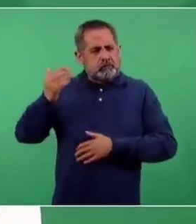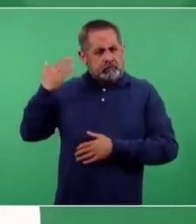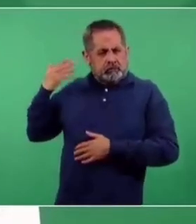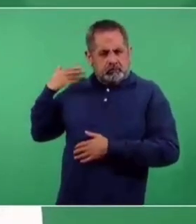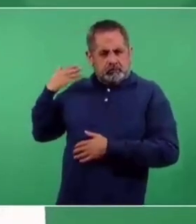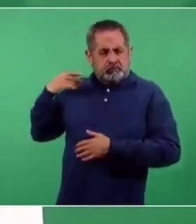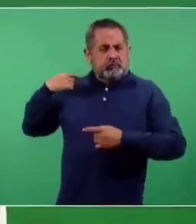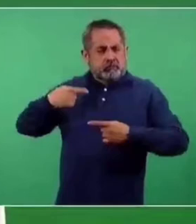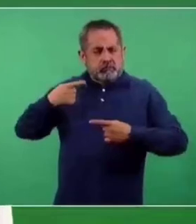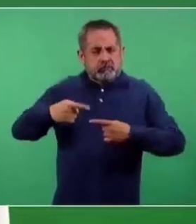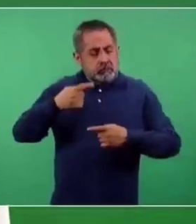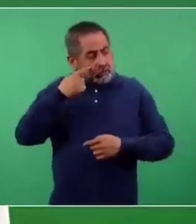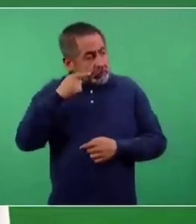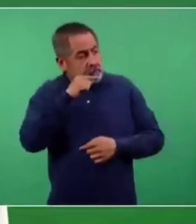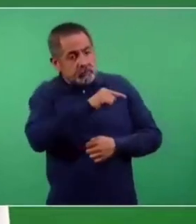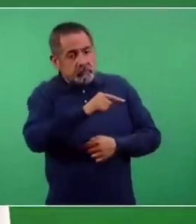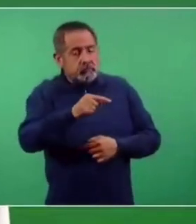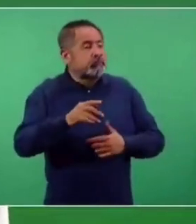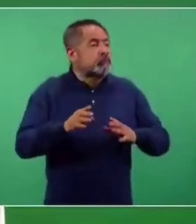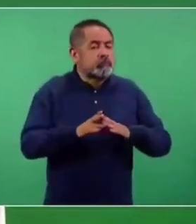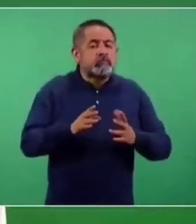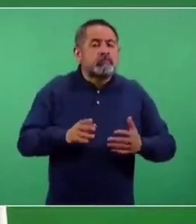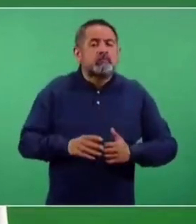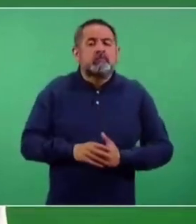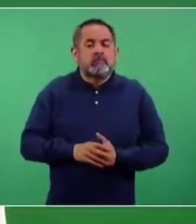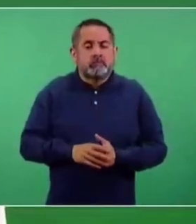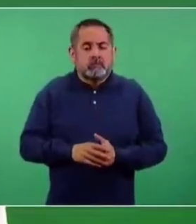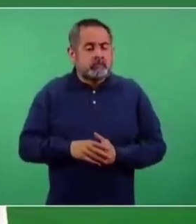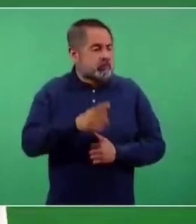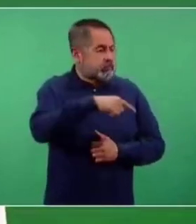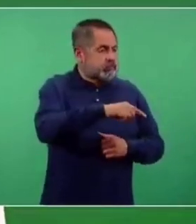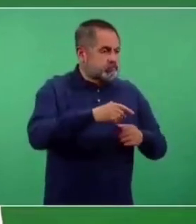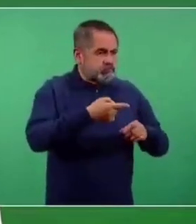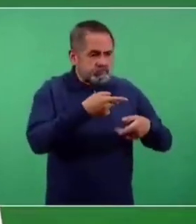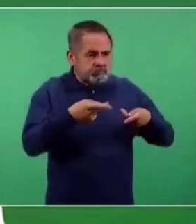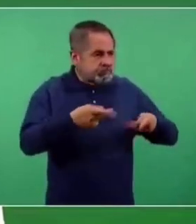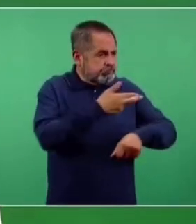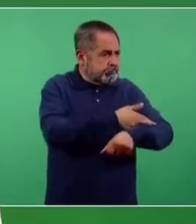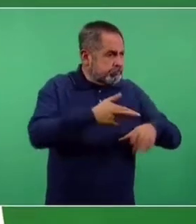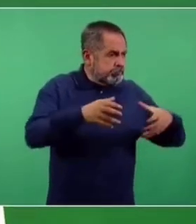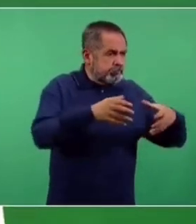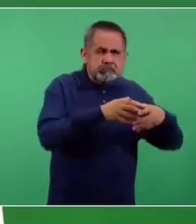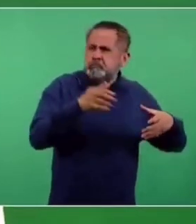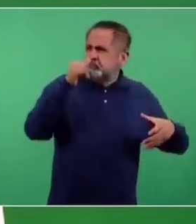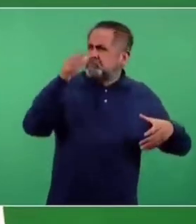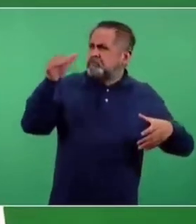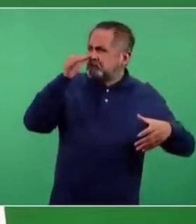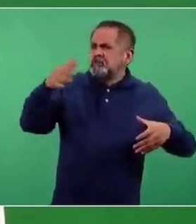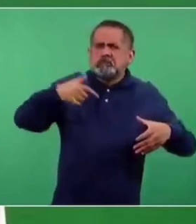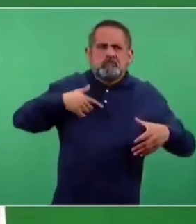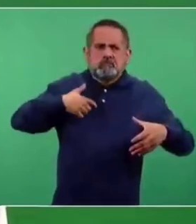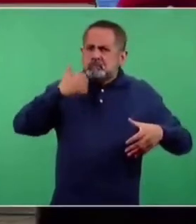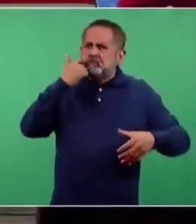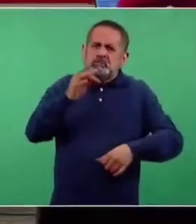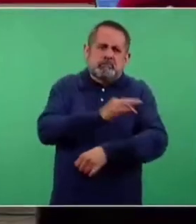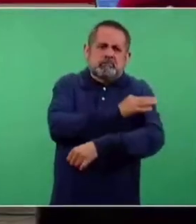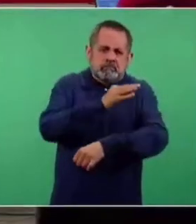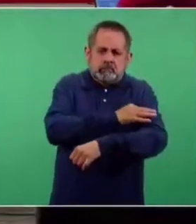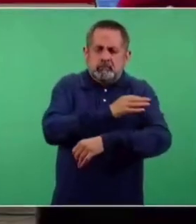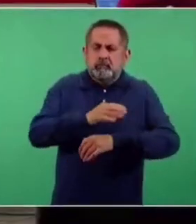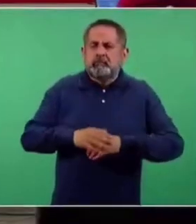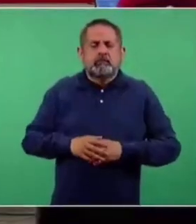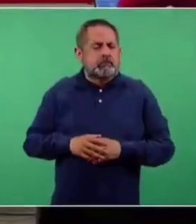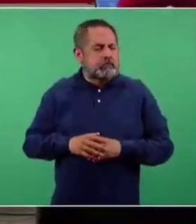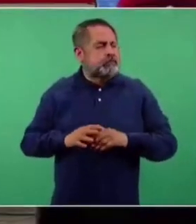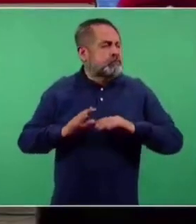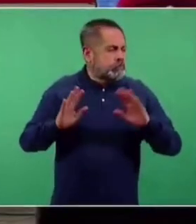organización en torno a protestar por la inquietud de ser vacunados, que cuando hemos